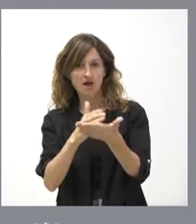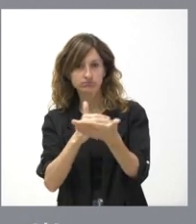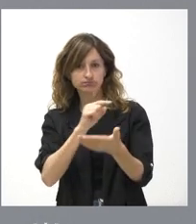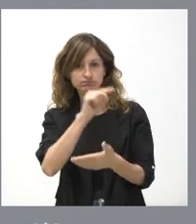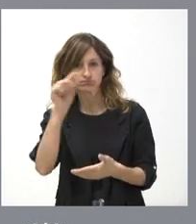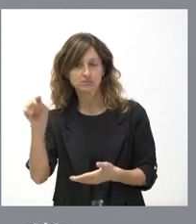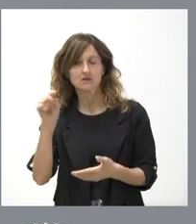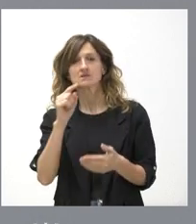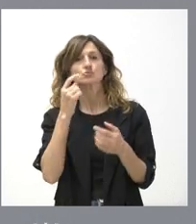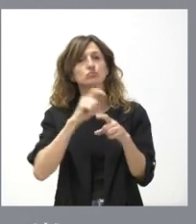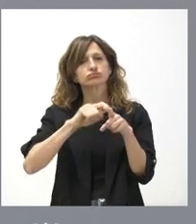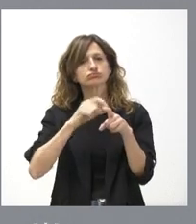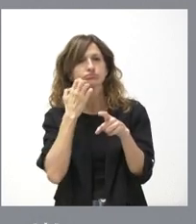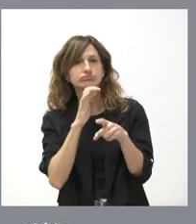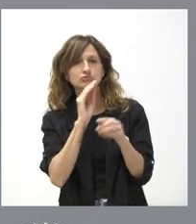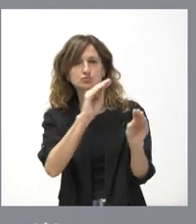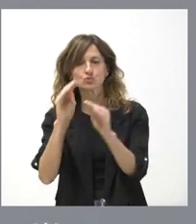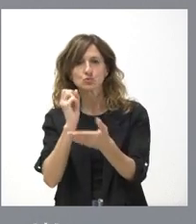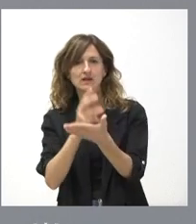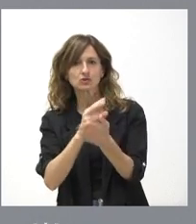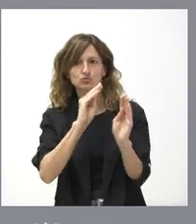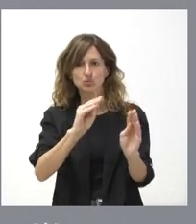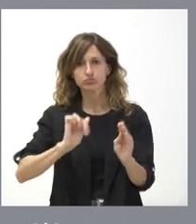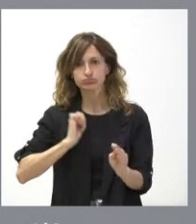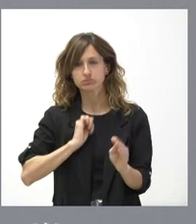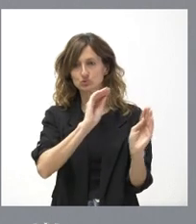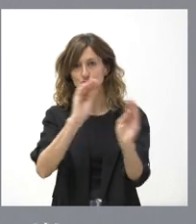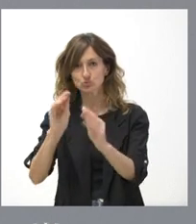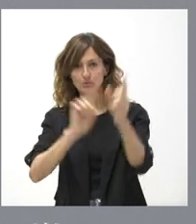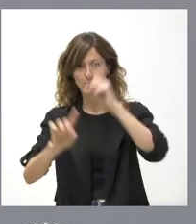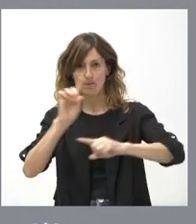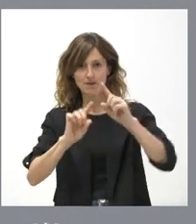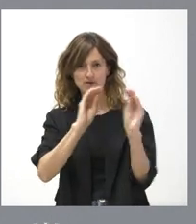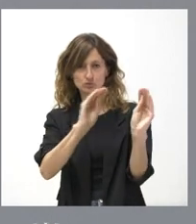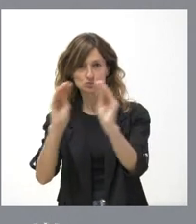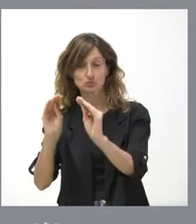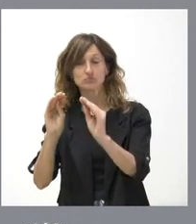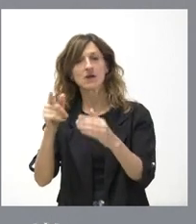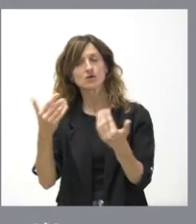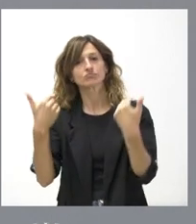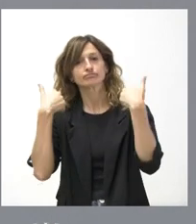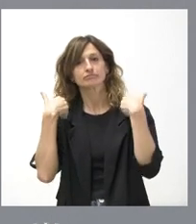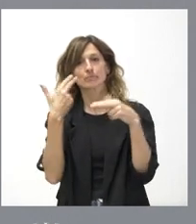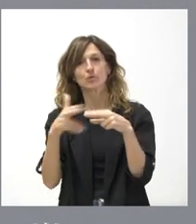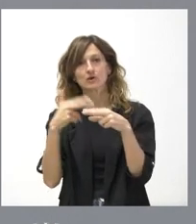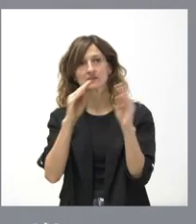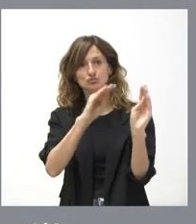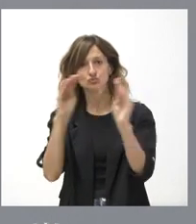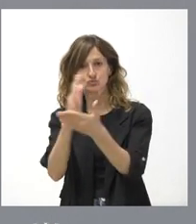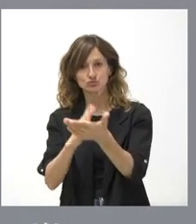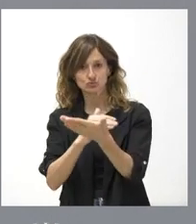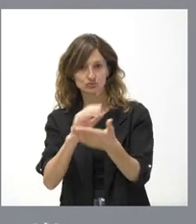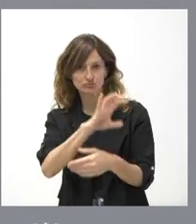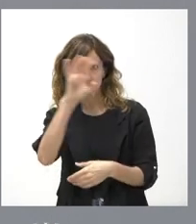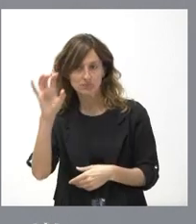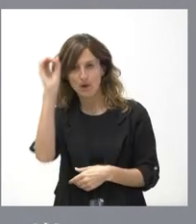singularidades, sus propios retos, sus propias oportunidades, también sus propios problemas y son los responsables políticos de esas comunidades autónomas quienes